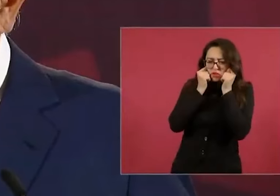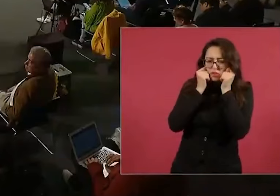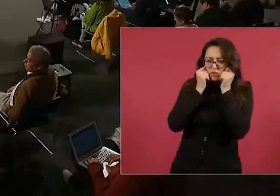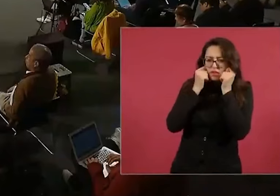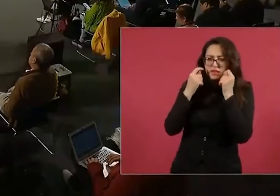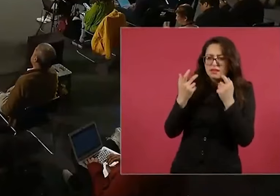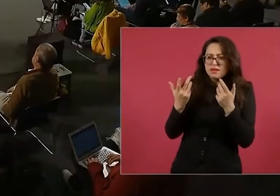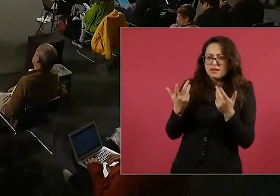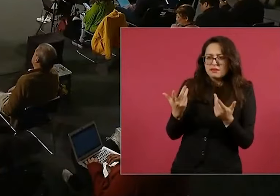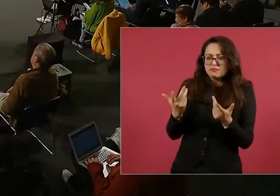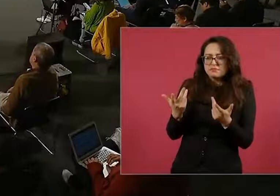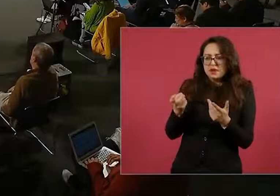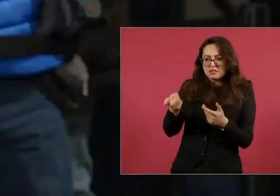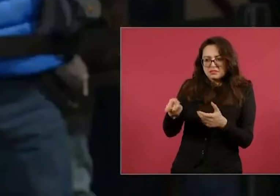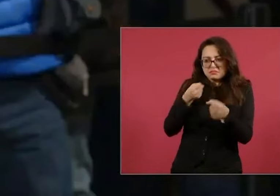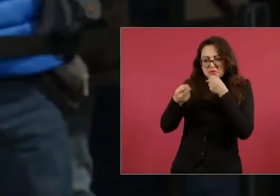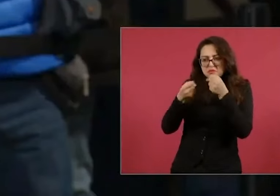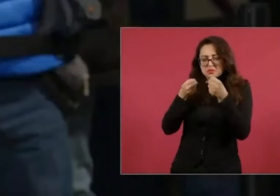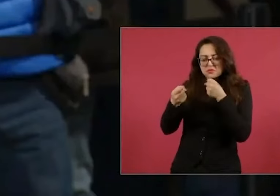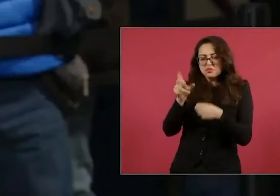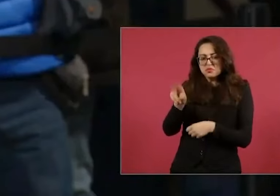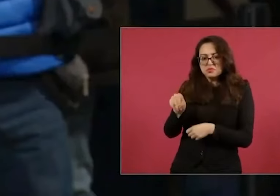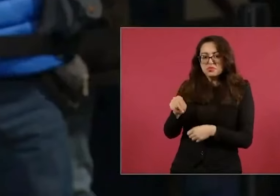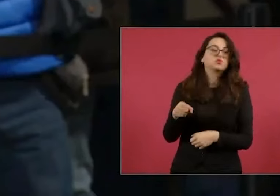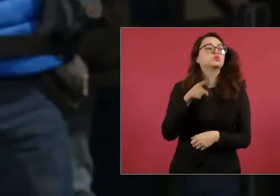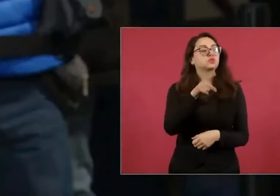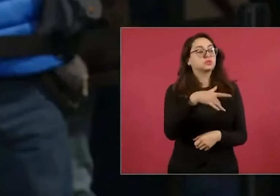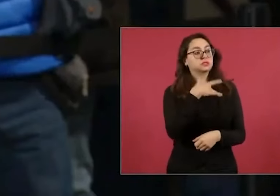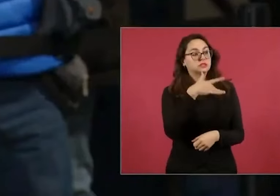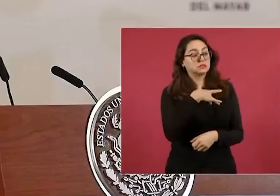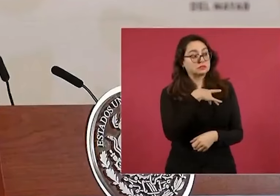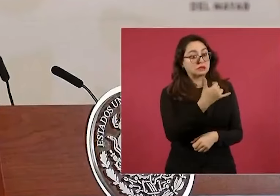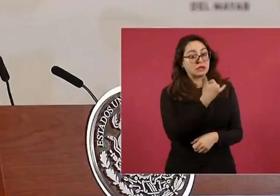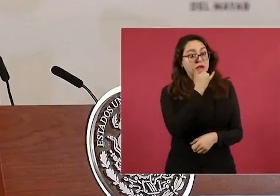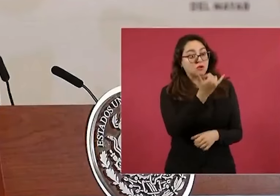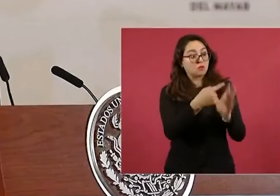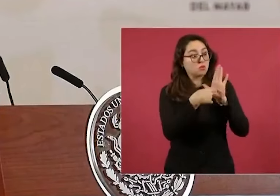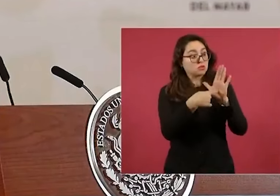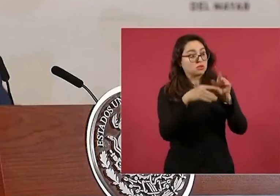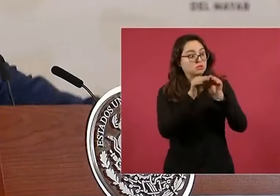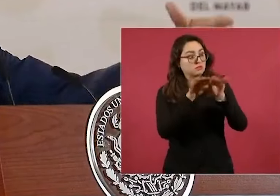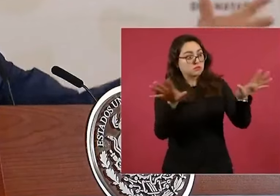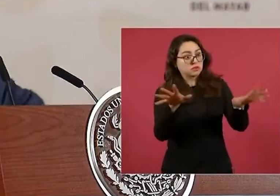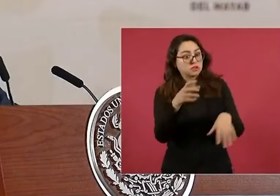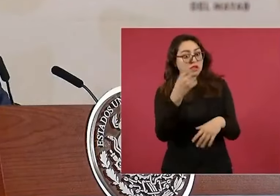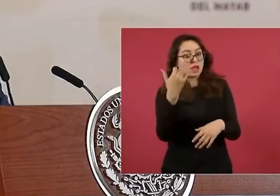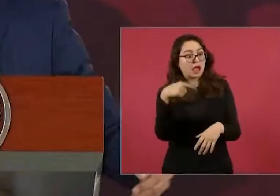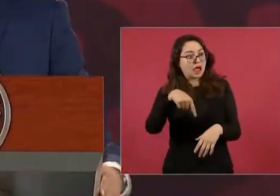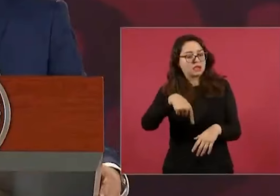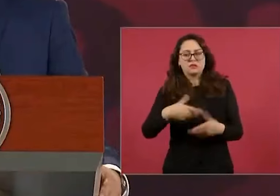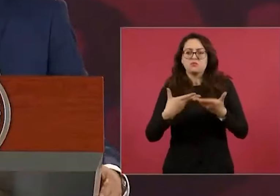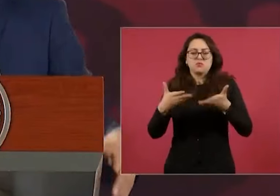Pero más allá de la investigación, entonces, ¿usted no cree que fue un error? No, no, porque este es un espacio